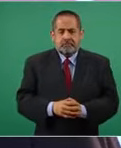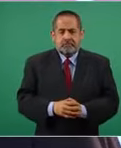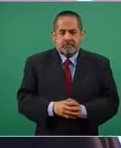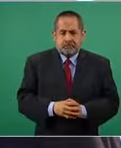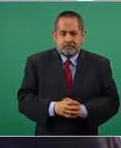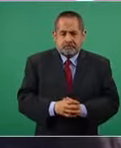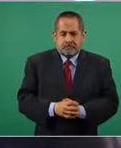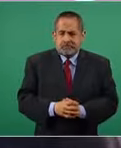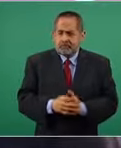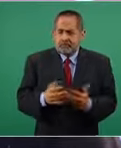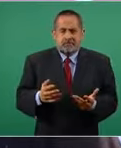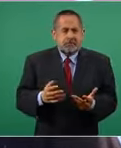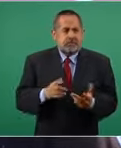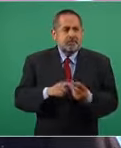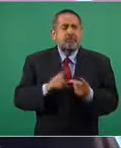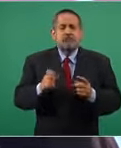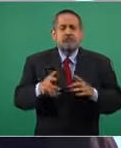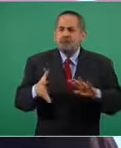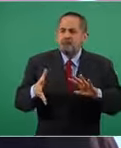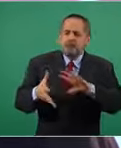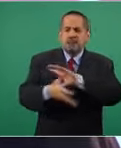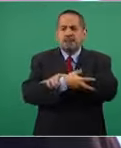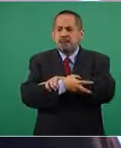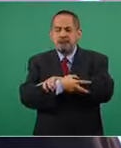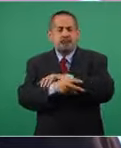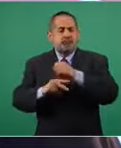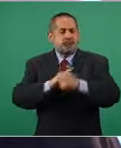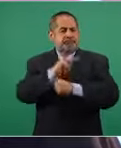¿dónde está la fraternidad universal?